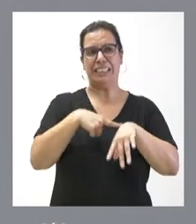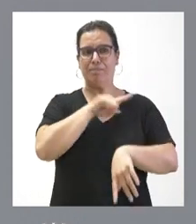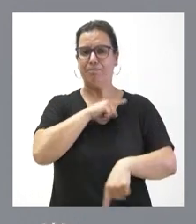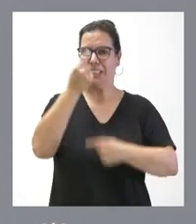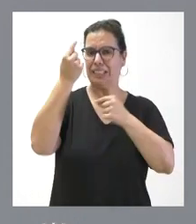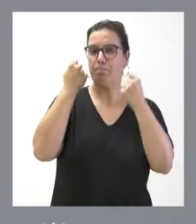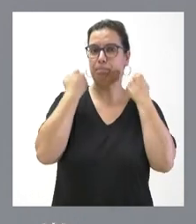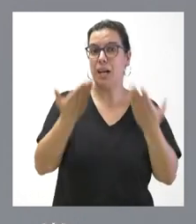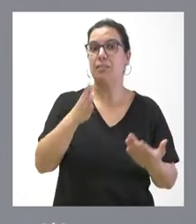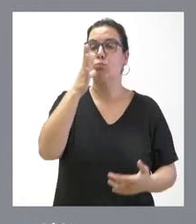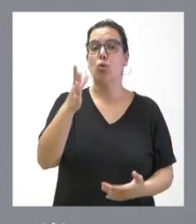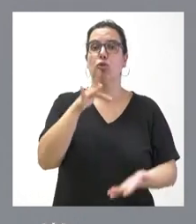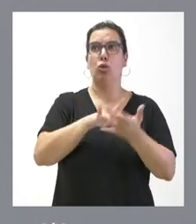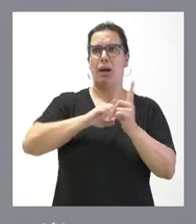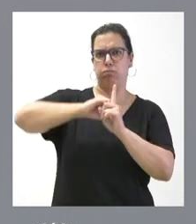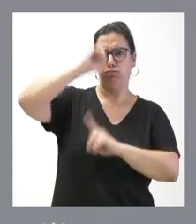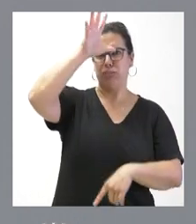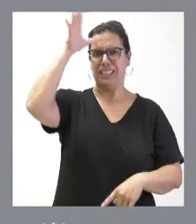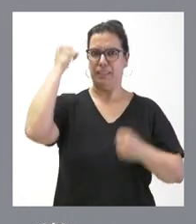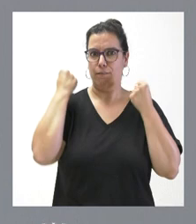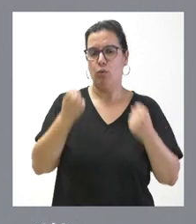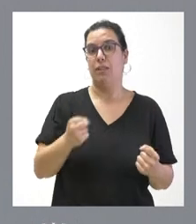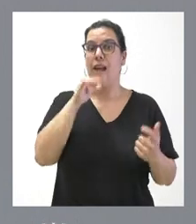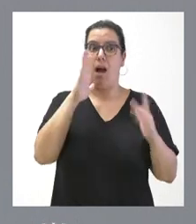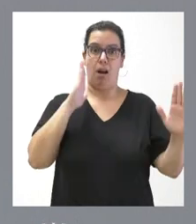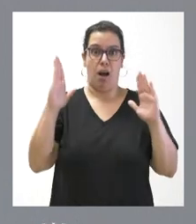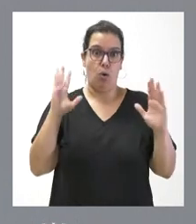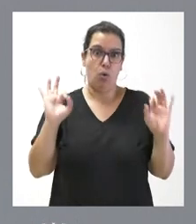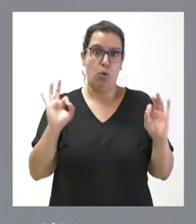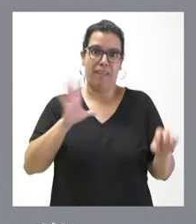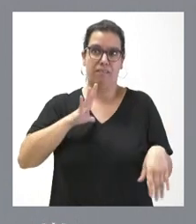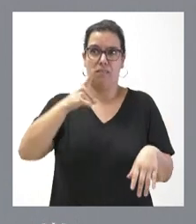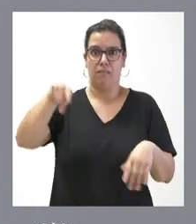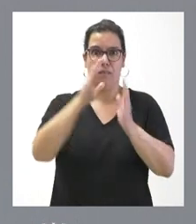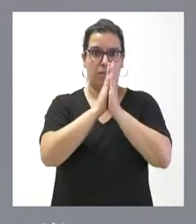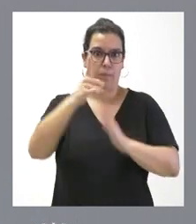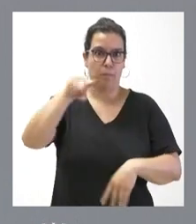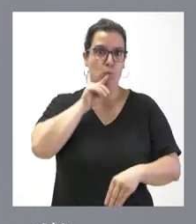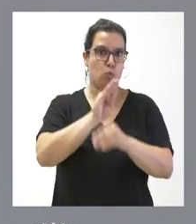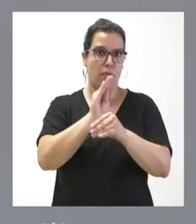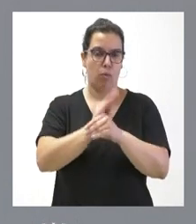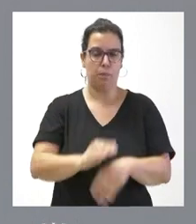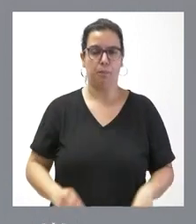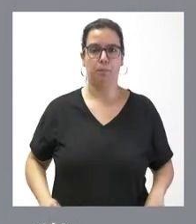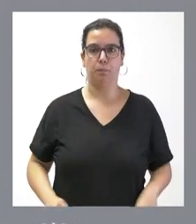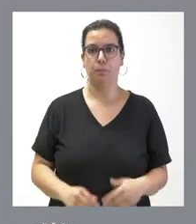en un contexto de altas temperaturas como el que estamos atravesando estos últimos días en nuestra comunidad autónoma.